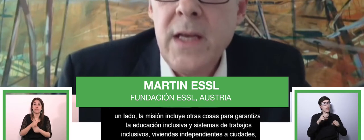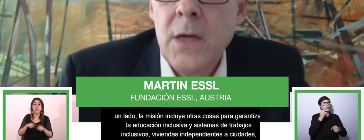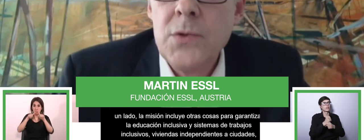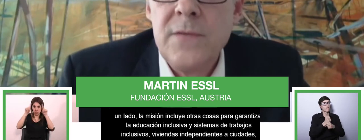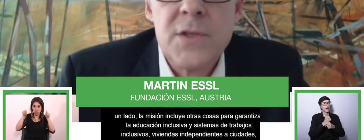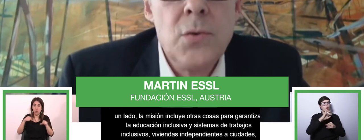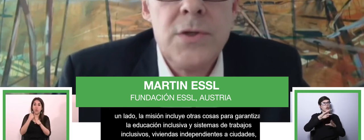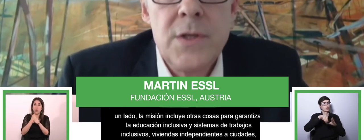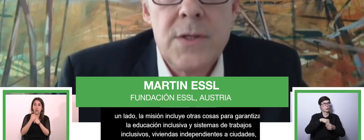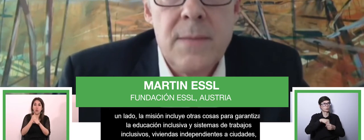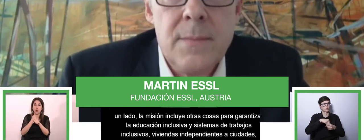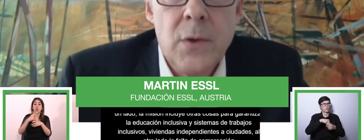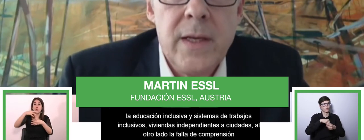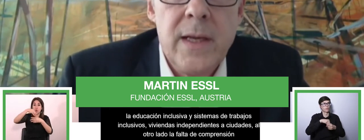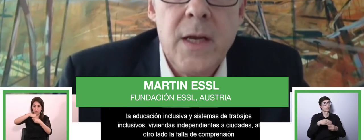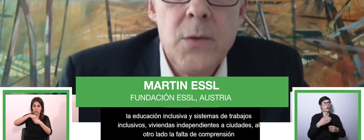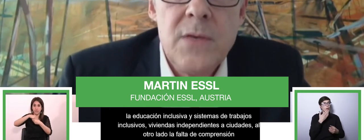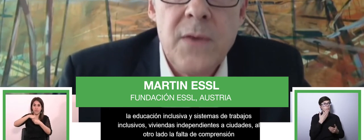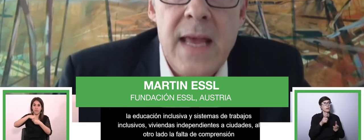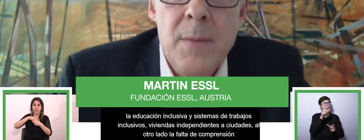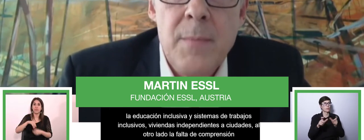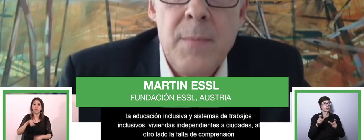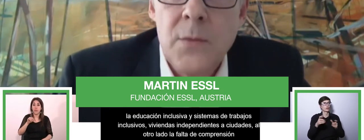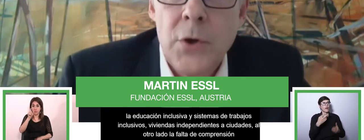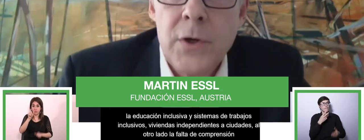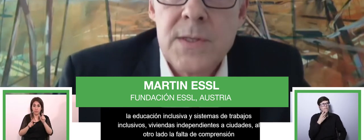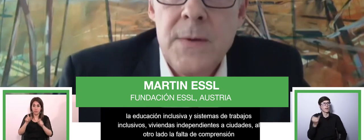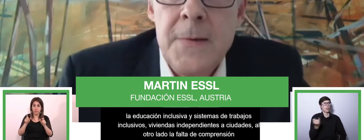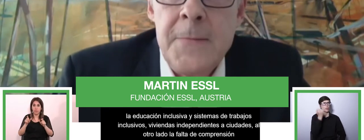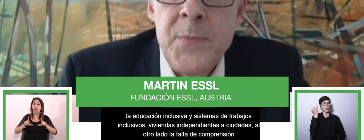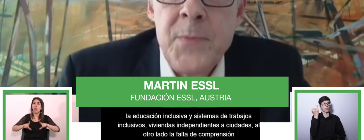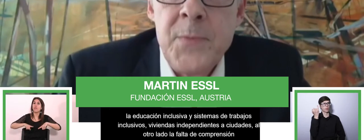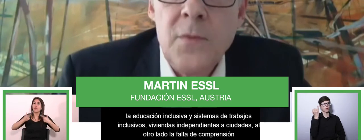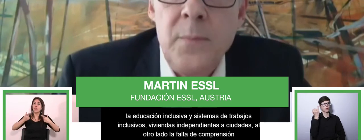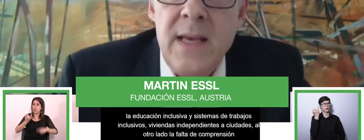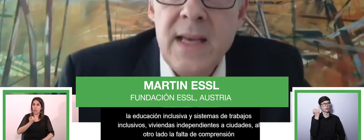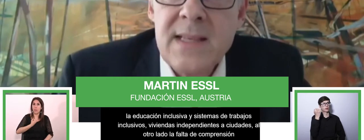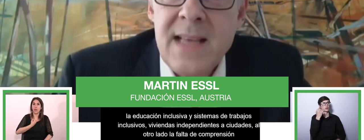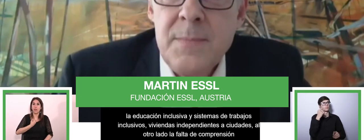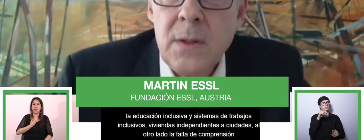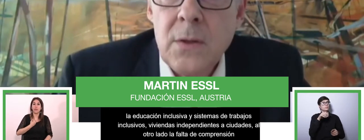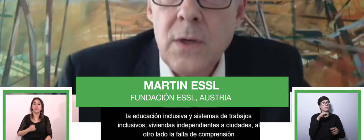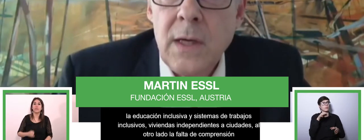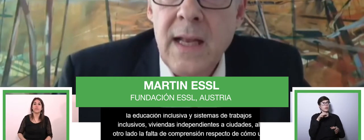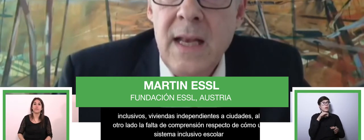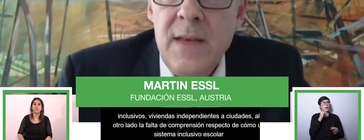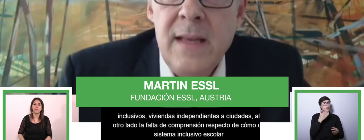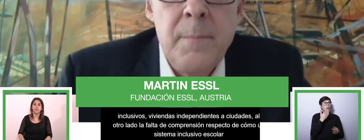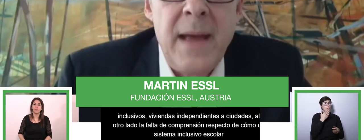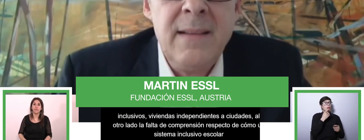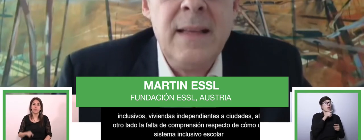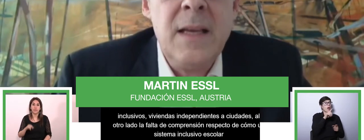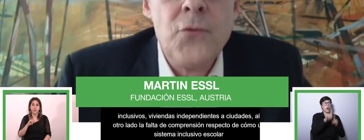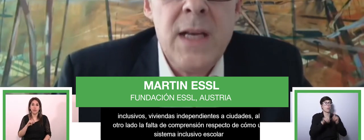de cómo un sistema inclusivo escolar y de trabajo